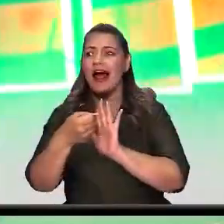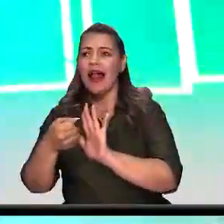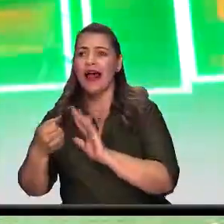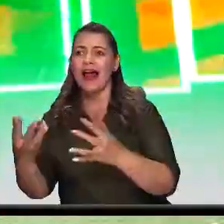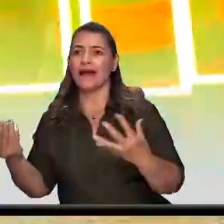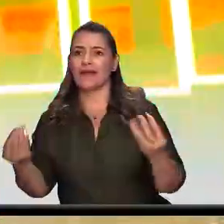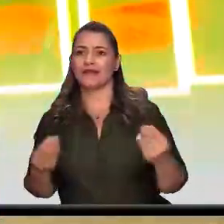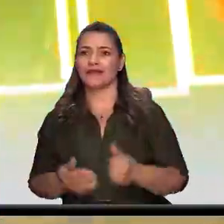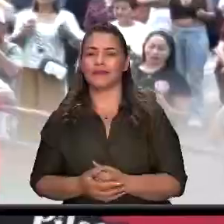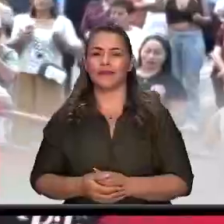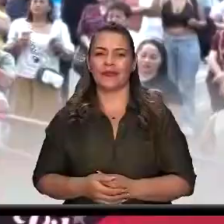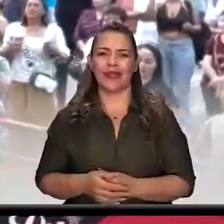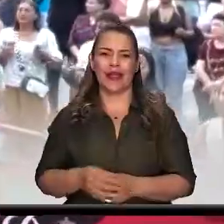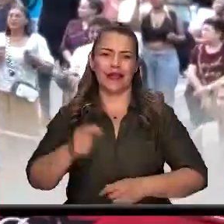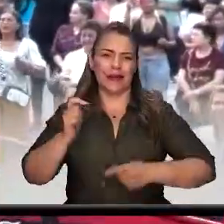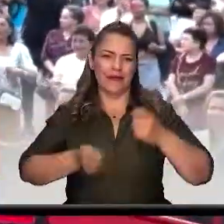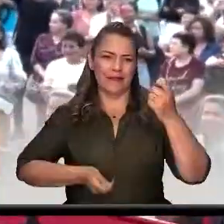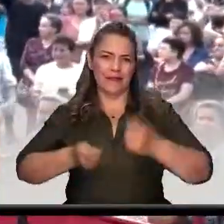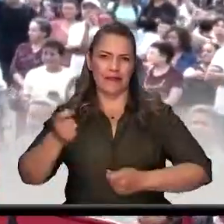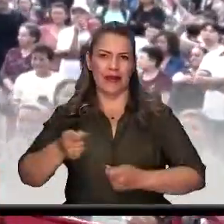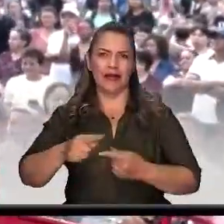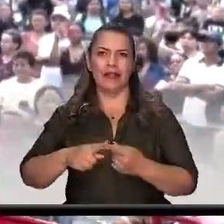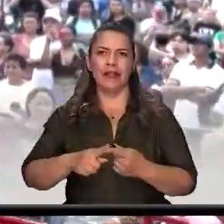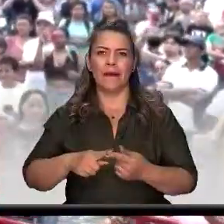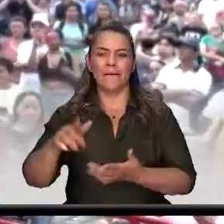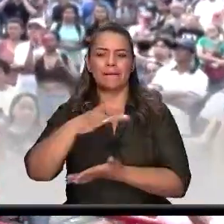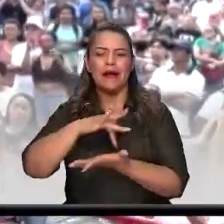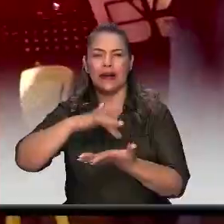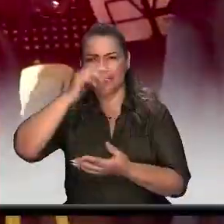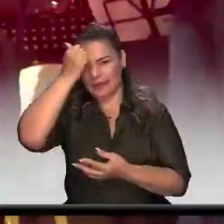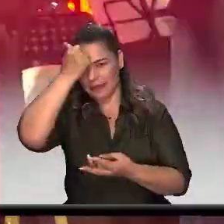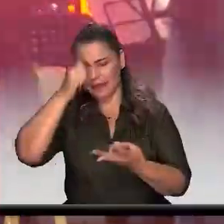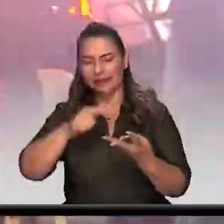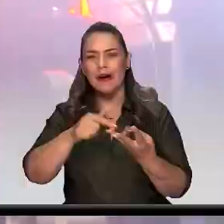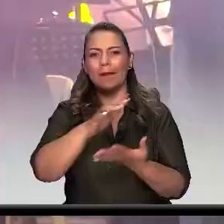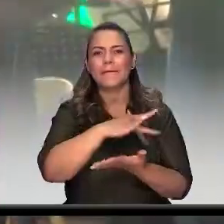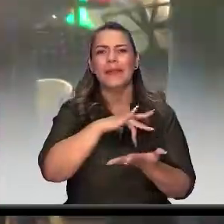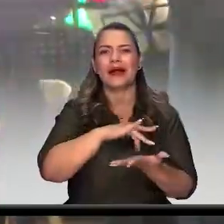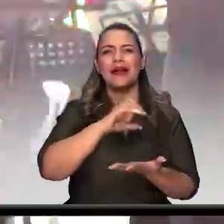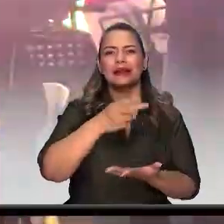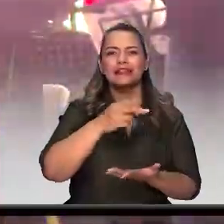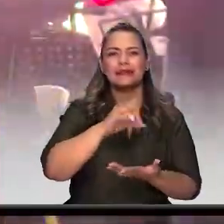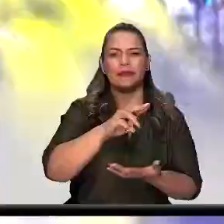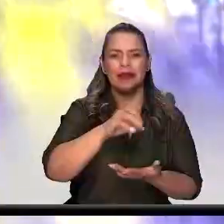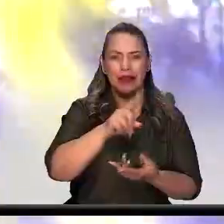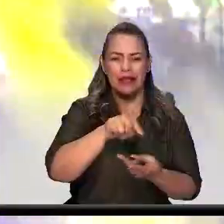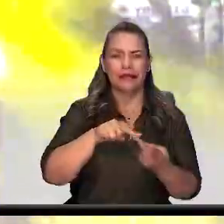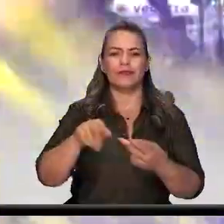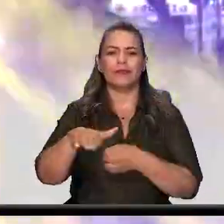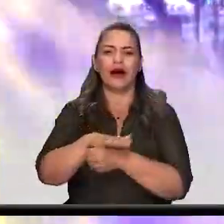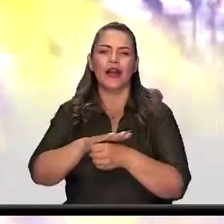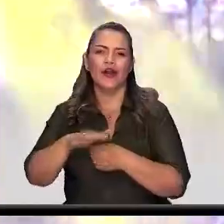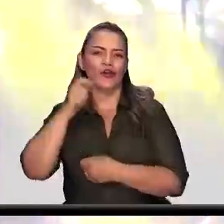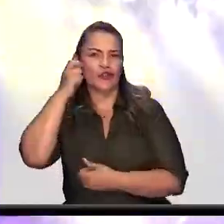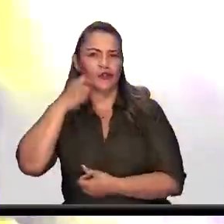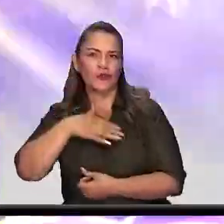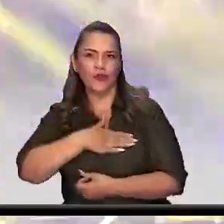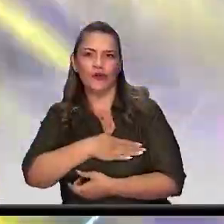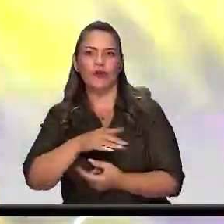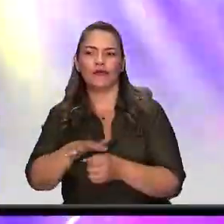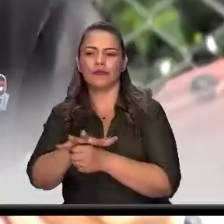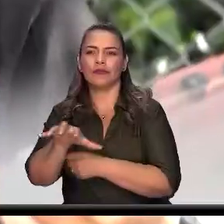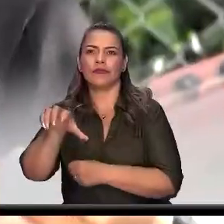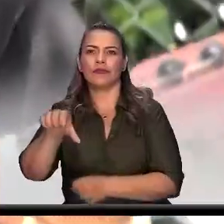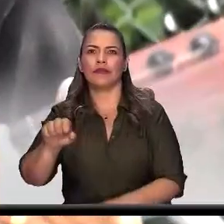de la Central Mayorista, Parque Principal, Parque de las Chimeneas, Barrio Simón Bolívar y en el Corregimiento El Manzanillo.